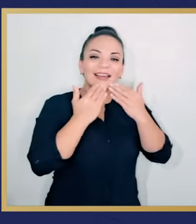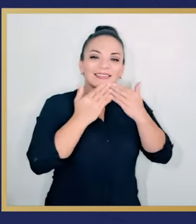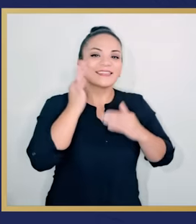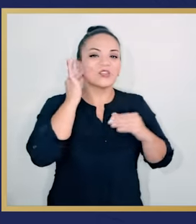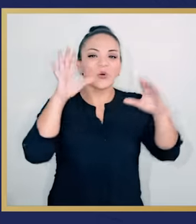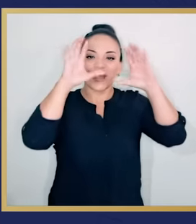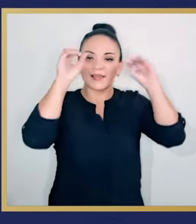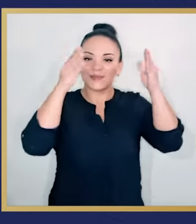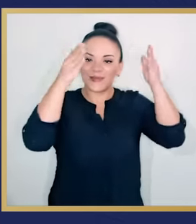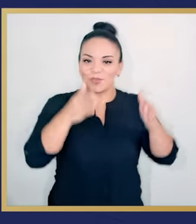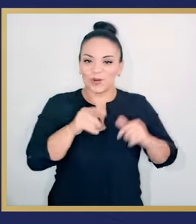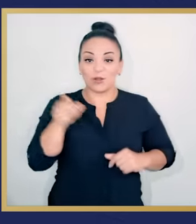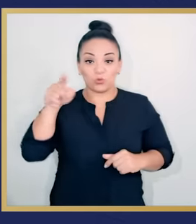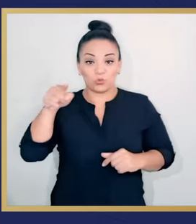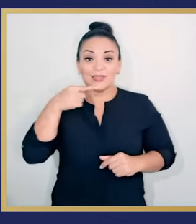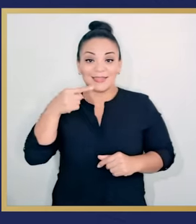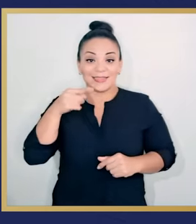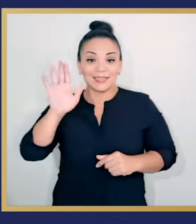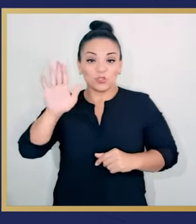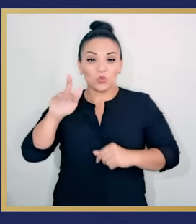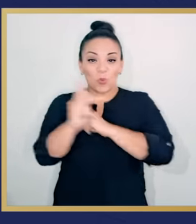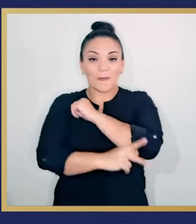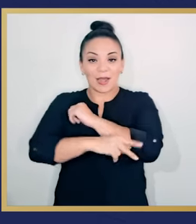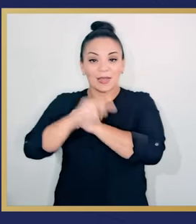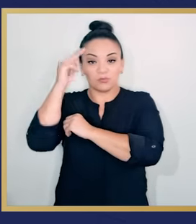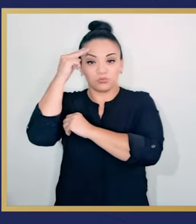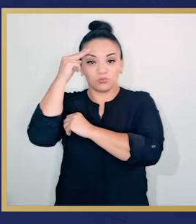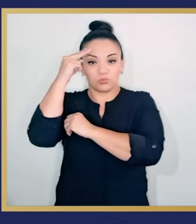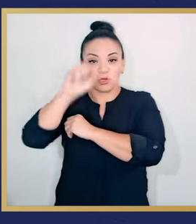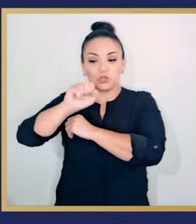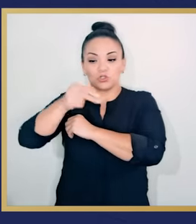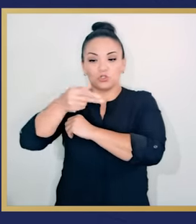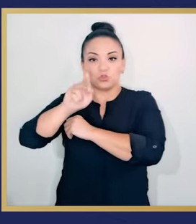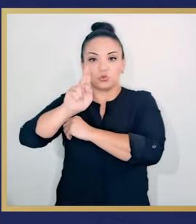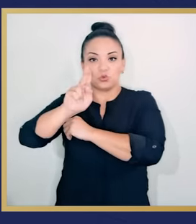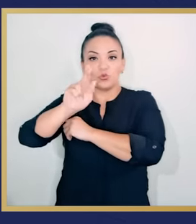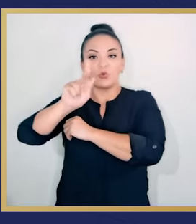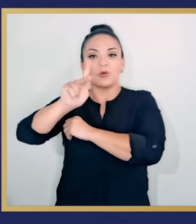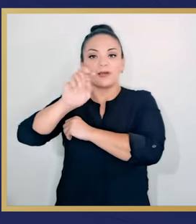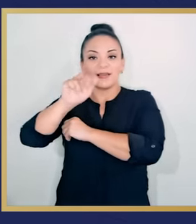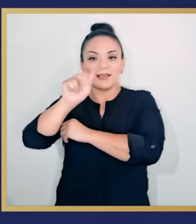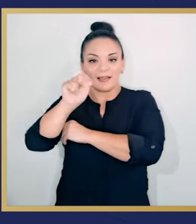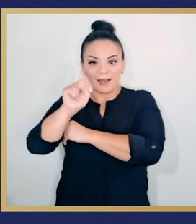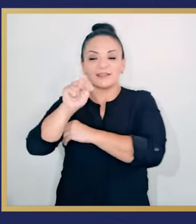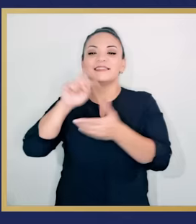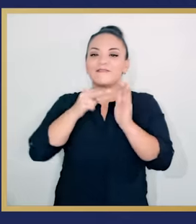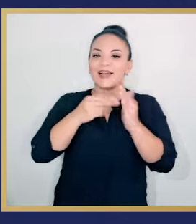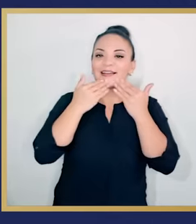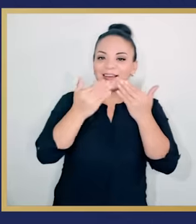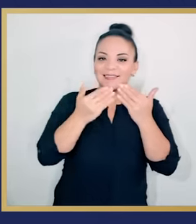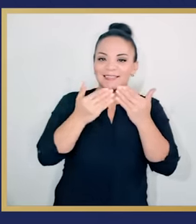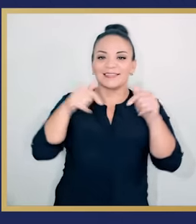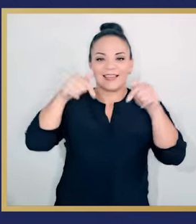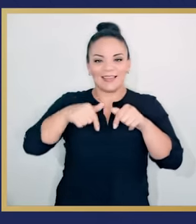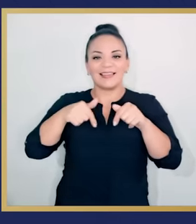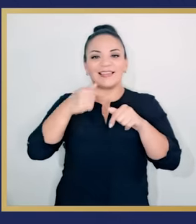¡Muchas gracias, señora embajadora! Como dicen allá en Árabe, en su tierra, Shukran, de parte del pueblo de Costa